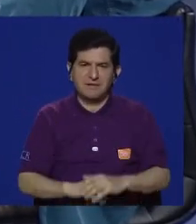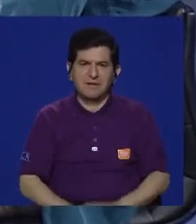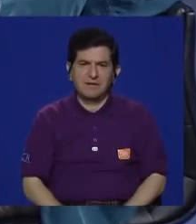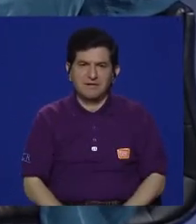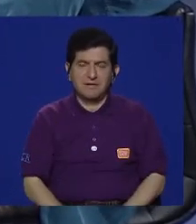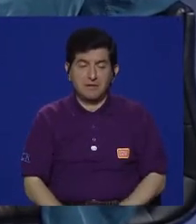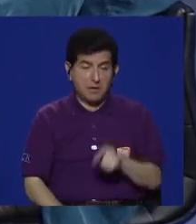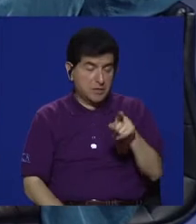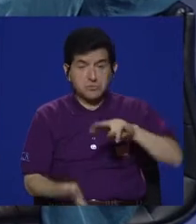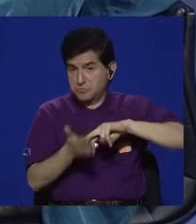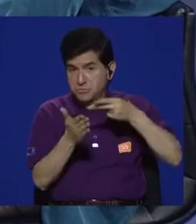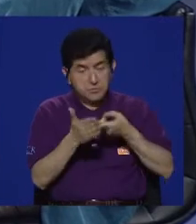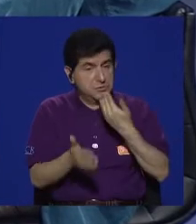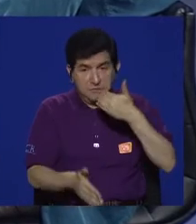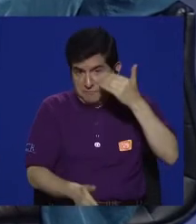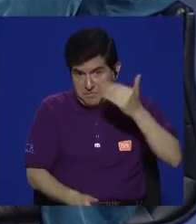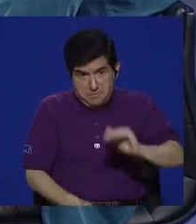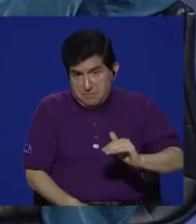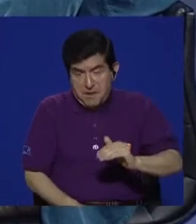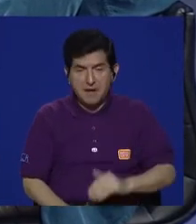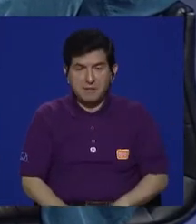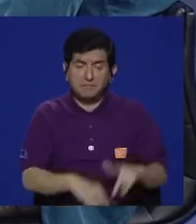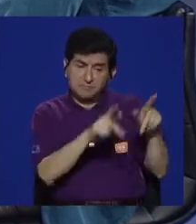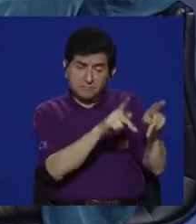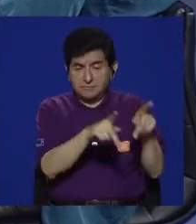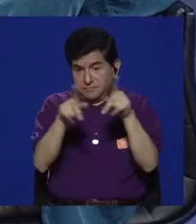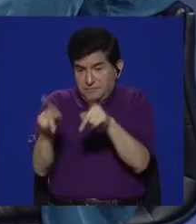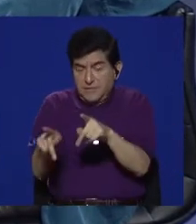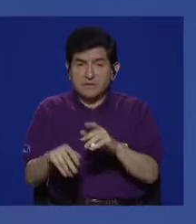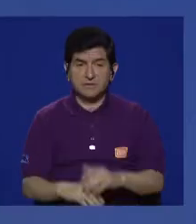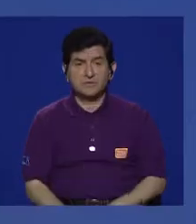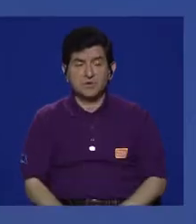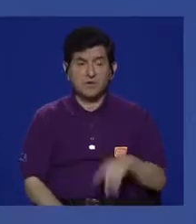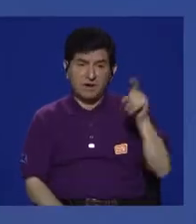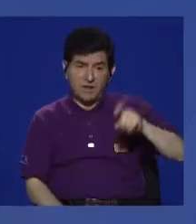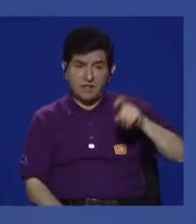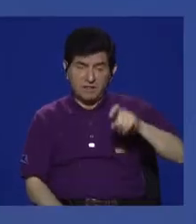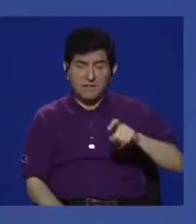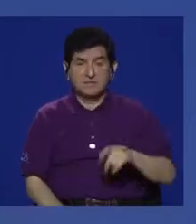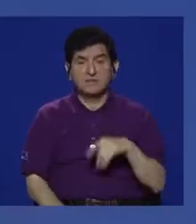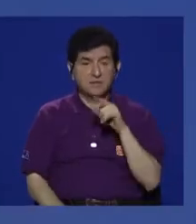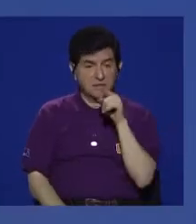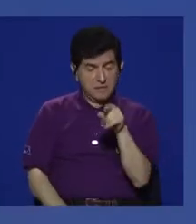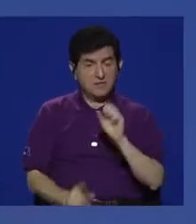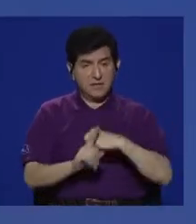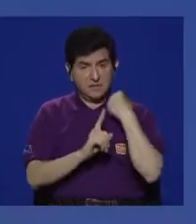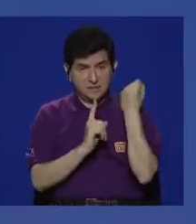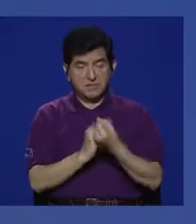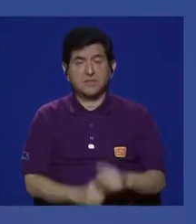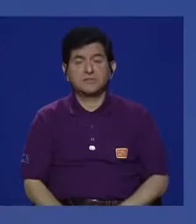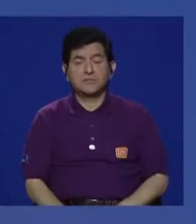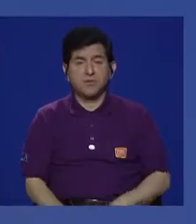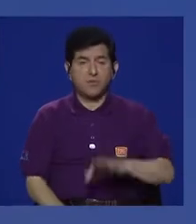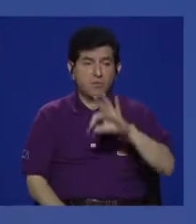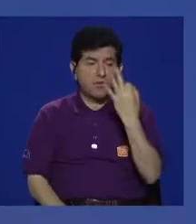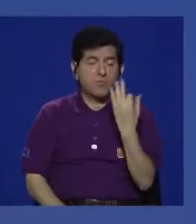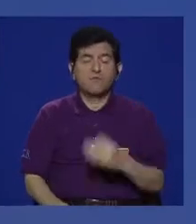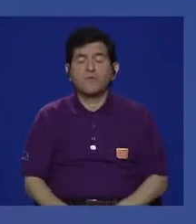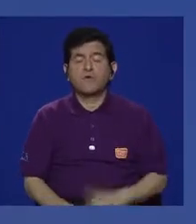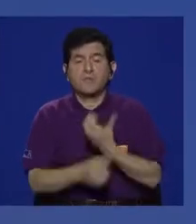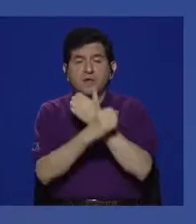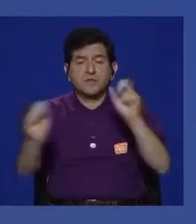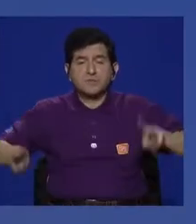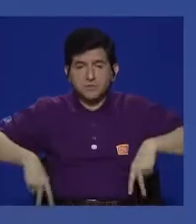Lo cual no está mal. Probablemente estas personas necesitan eso para su manera de subsistir.